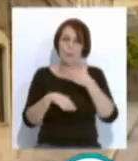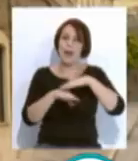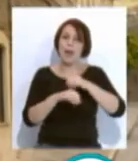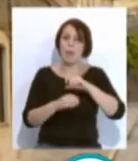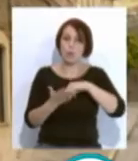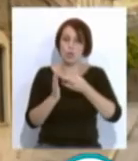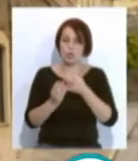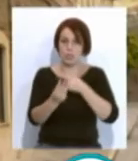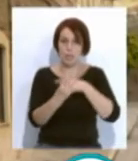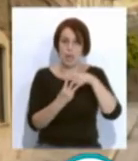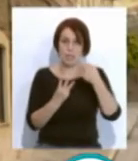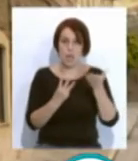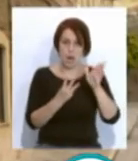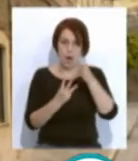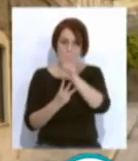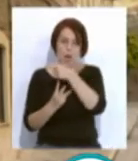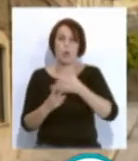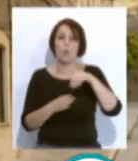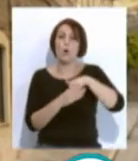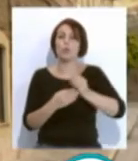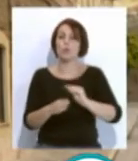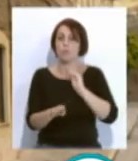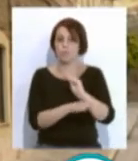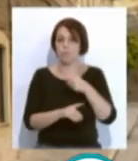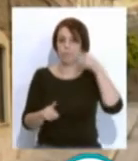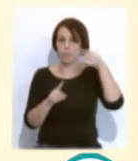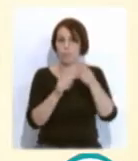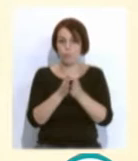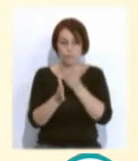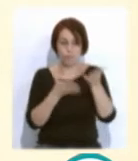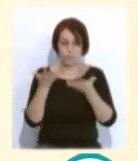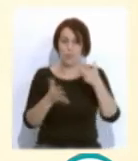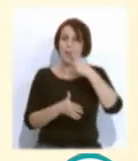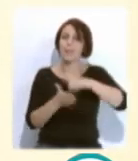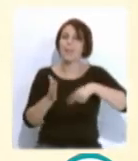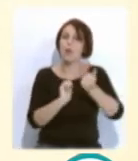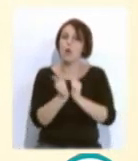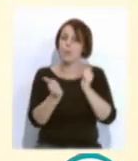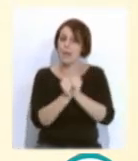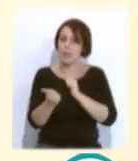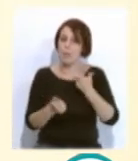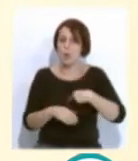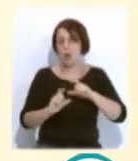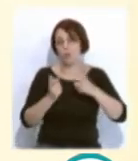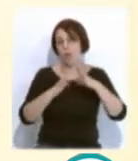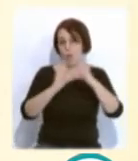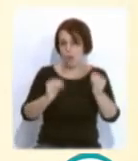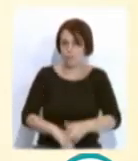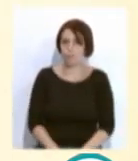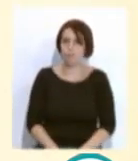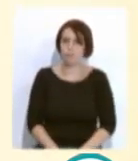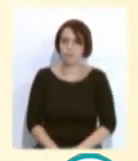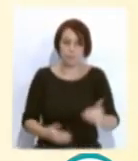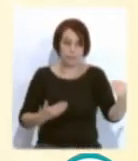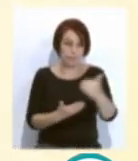tres proyectos presentados a la convocatoria de subvenciones para el fomento del alquiler o cesión de uso de la Junta de Andalucía. Se